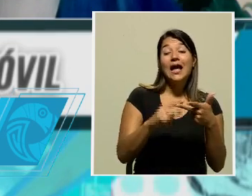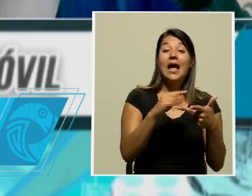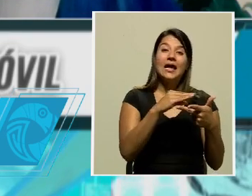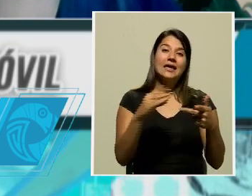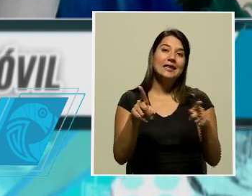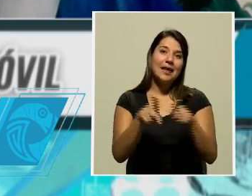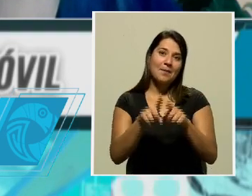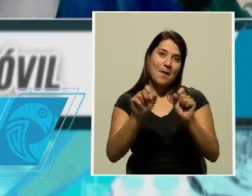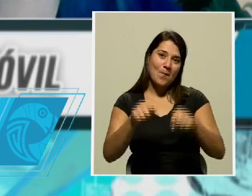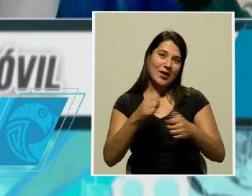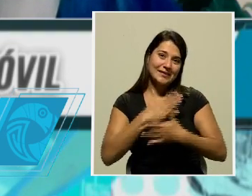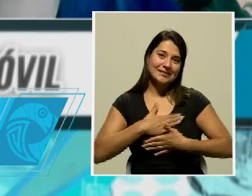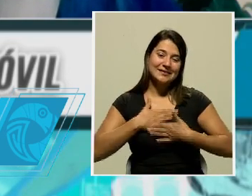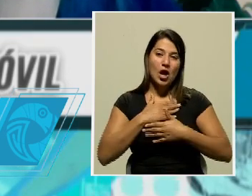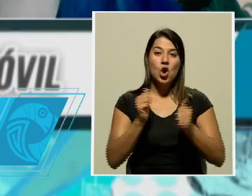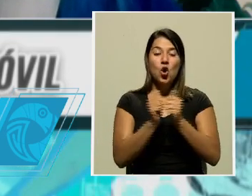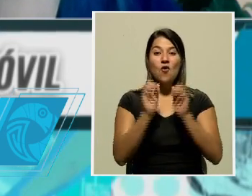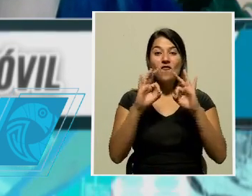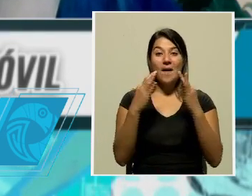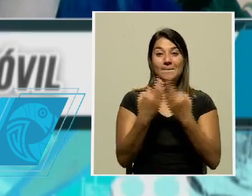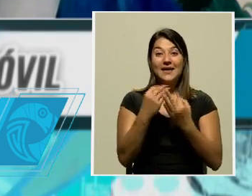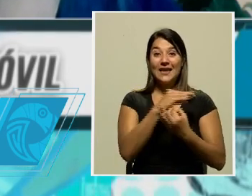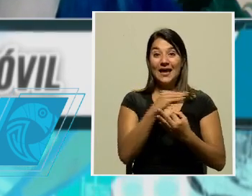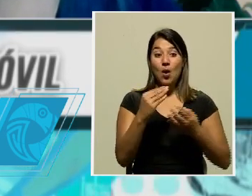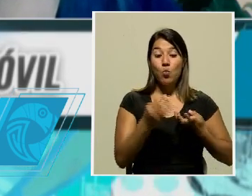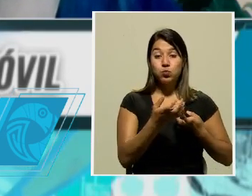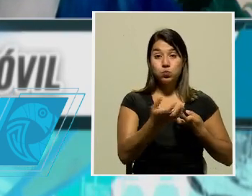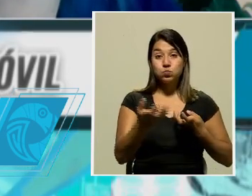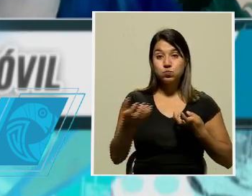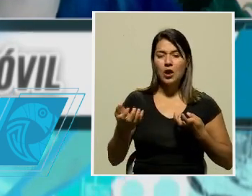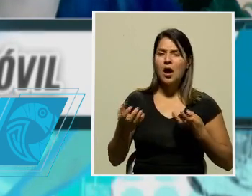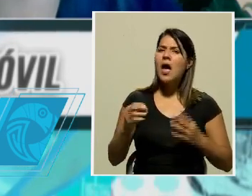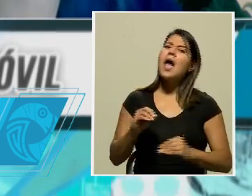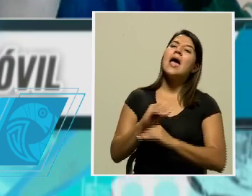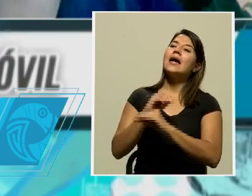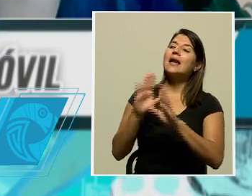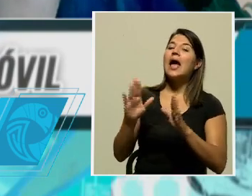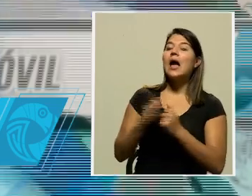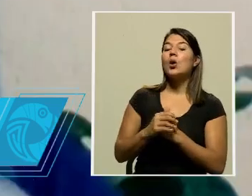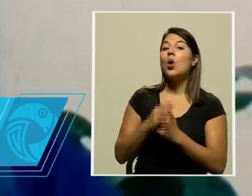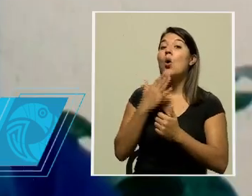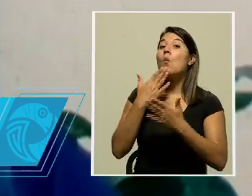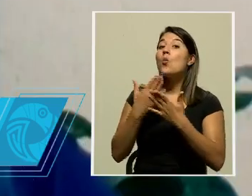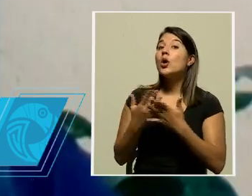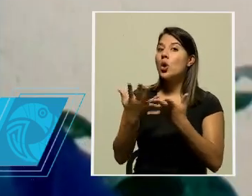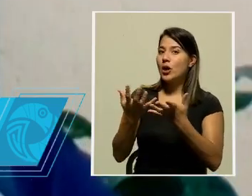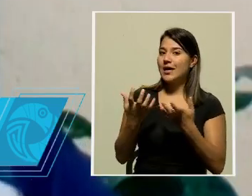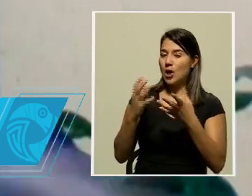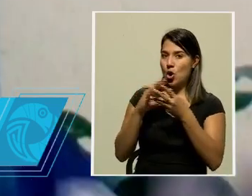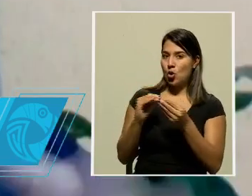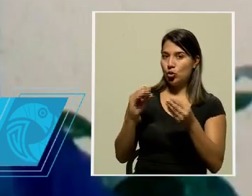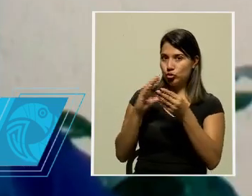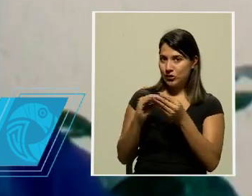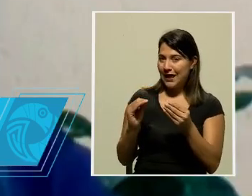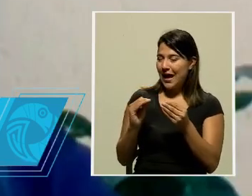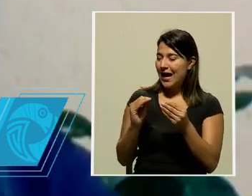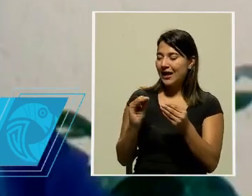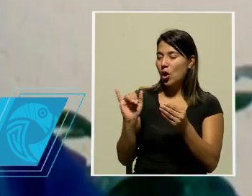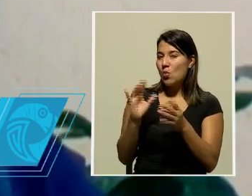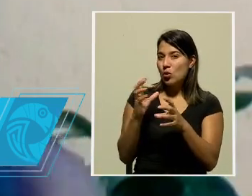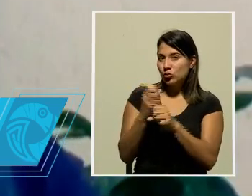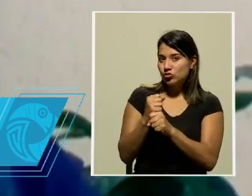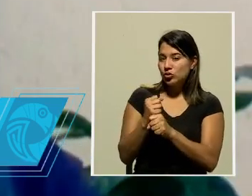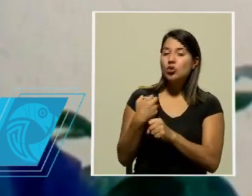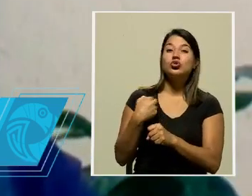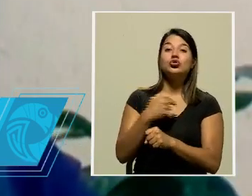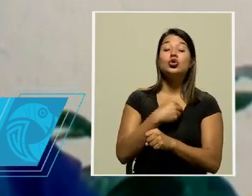que se entretenga con su familia y burbuja social. Claro, totalmente. Bueno, les comentamos que así en un breve anuncio